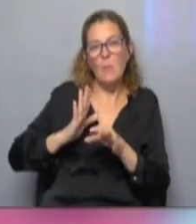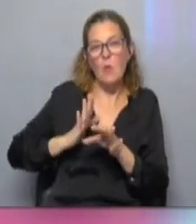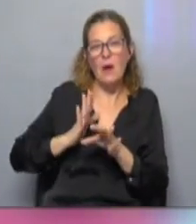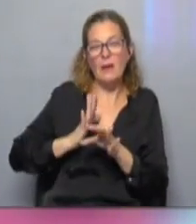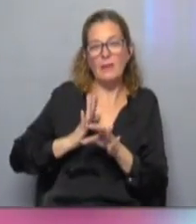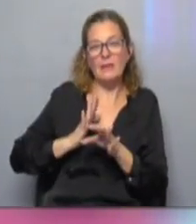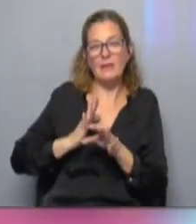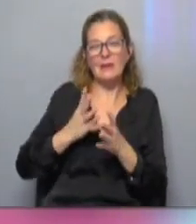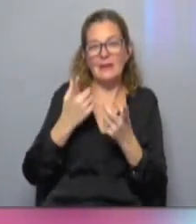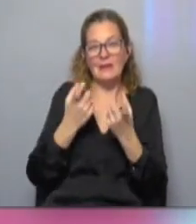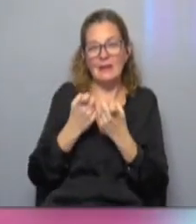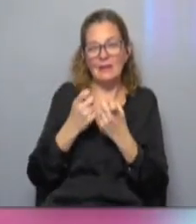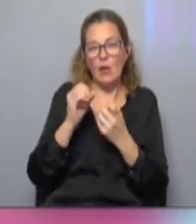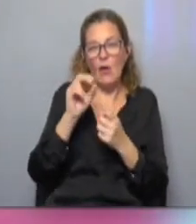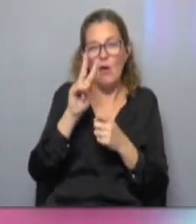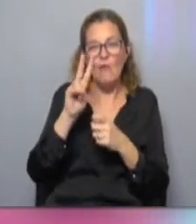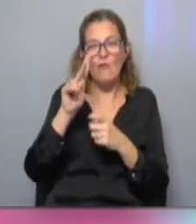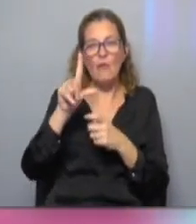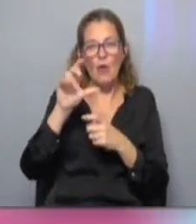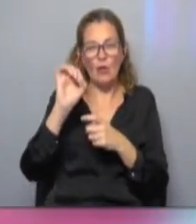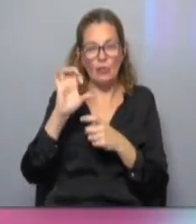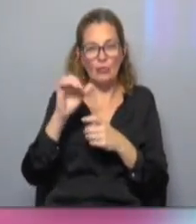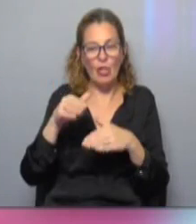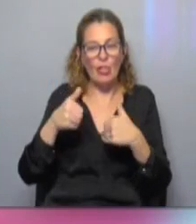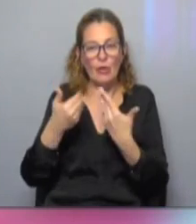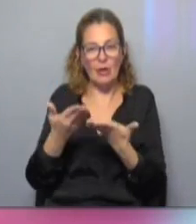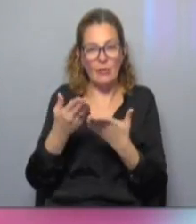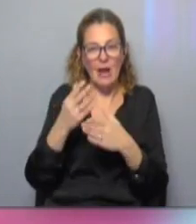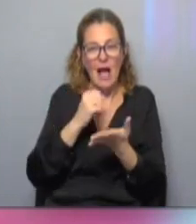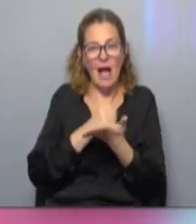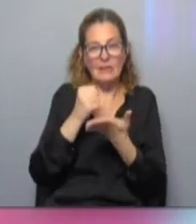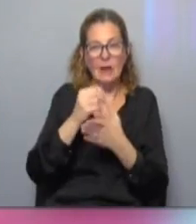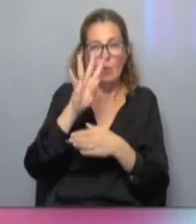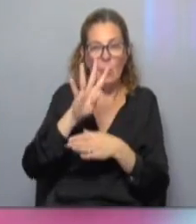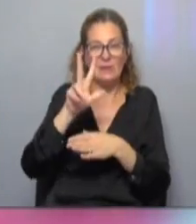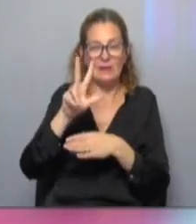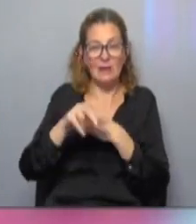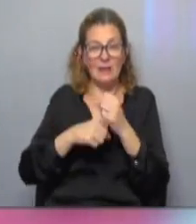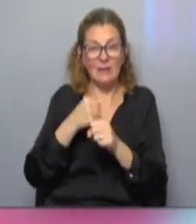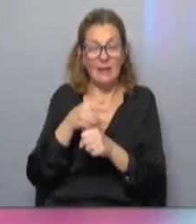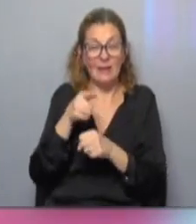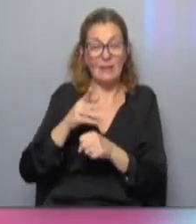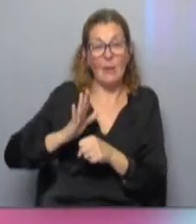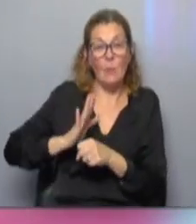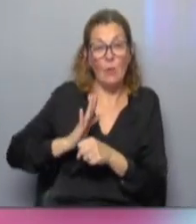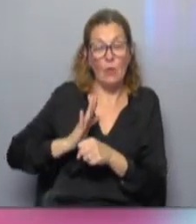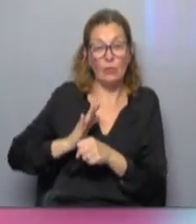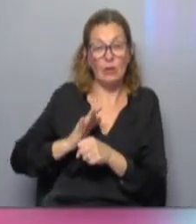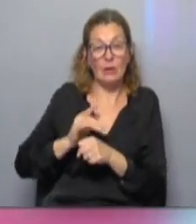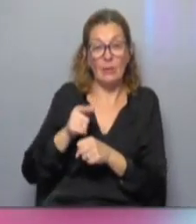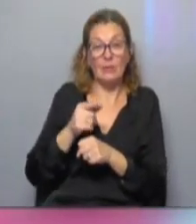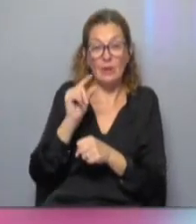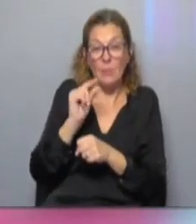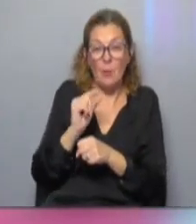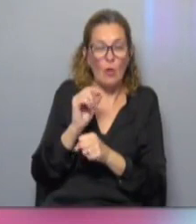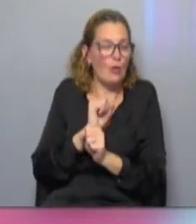que requieren óvulos donados que requieren ovodonación hasta los 43 años puesto que esas mujeres con sus óvulos tienen